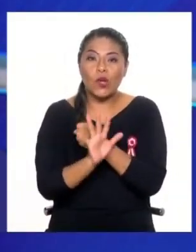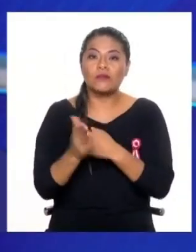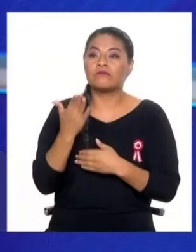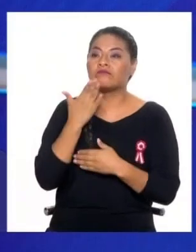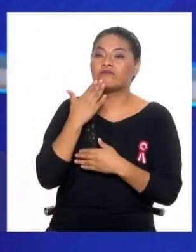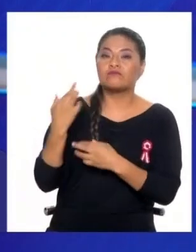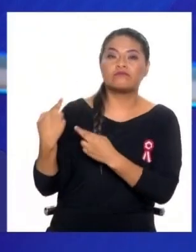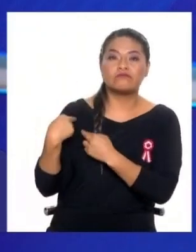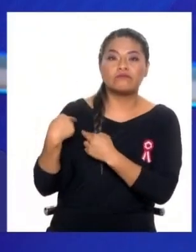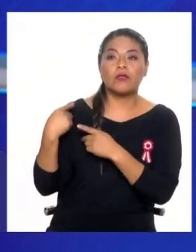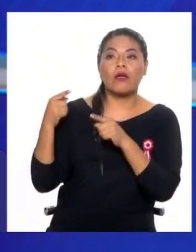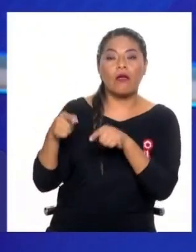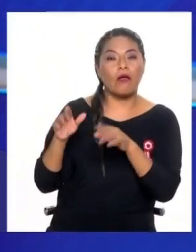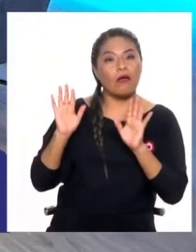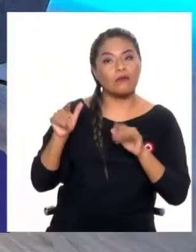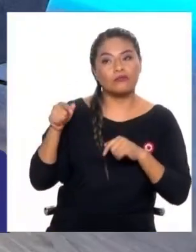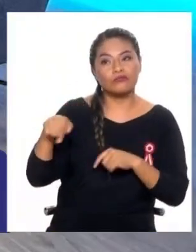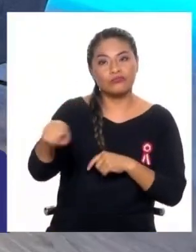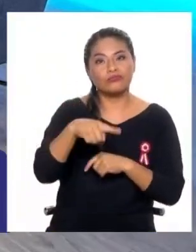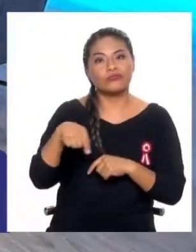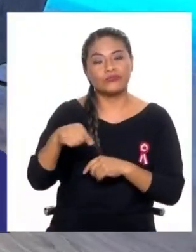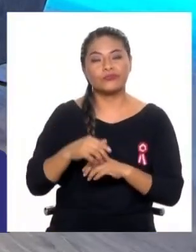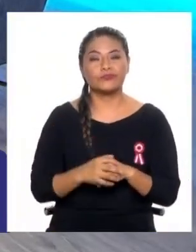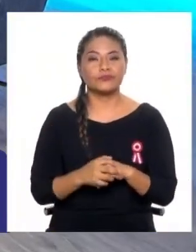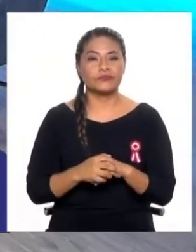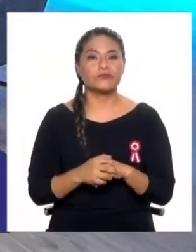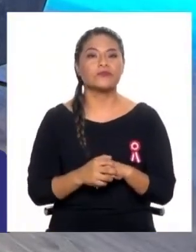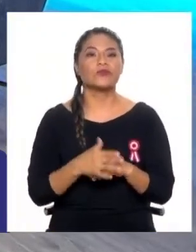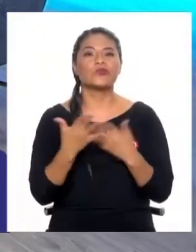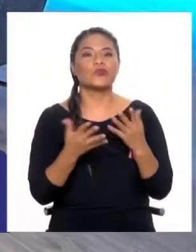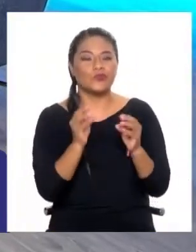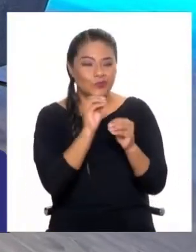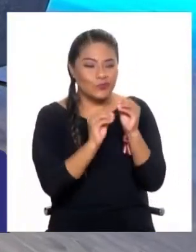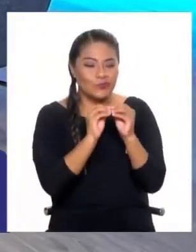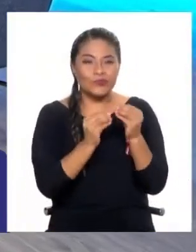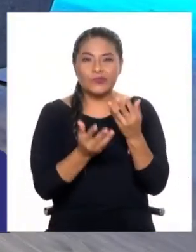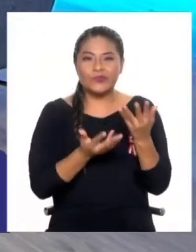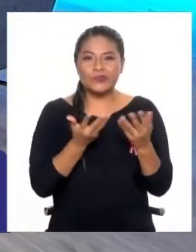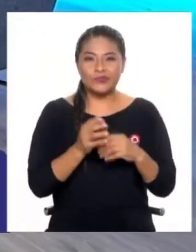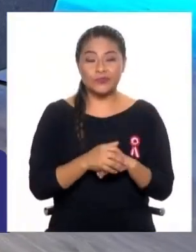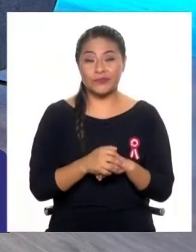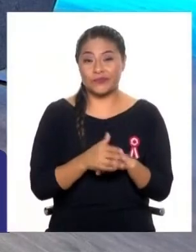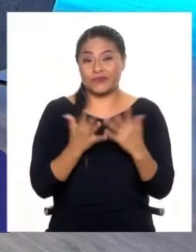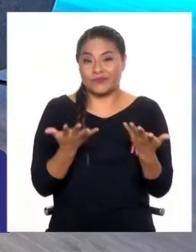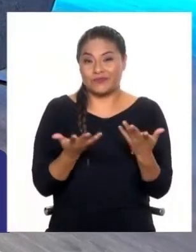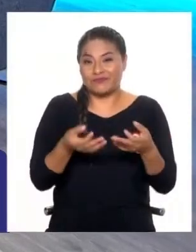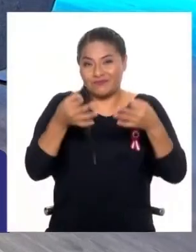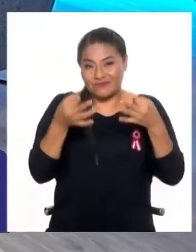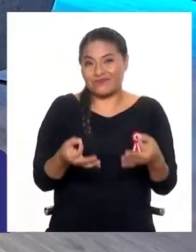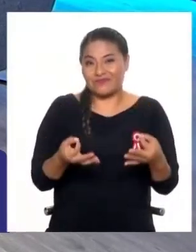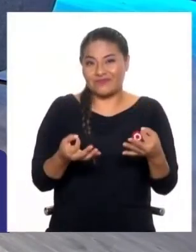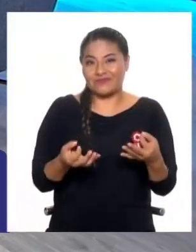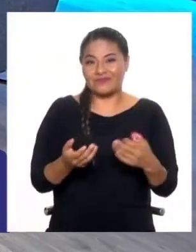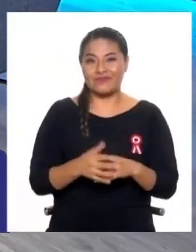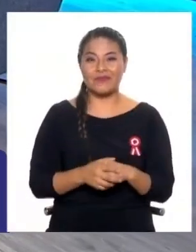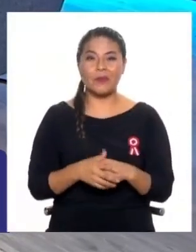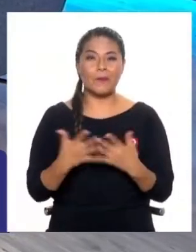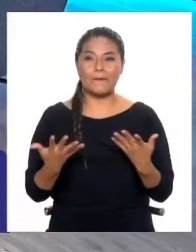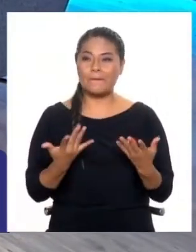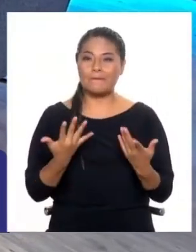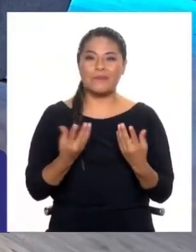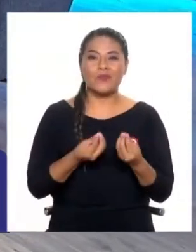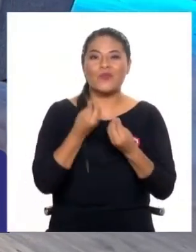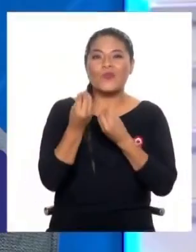ganan? Los mafiosos. Claro. Y perdemos todos ¿Y solucionamos este tema, Aldo? ¿Cuál es la pregunta del millón? O al menos,